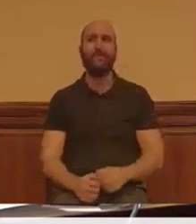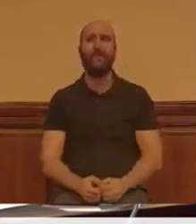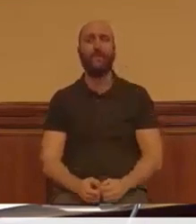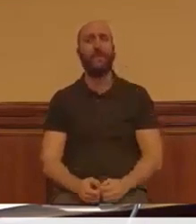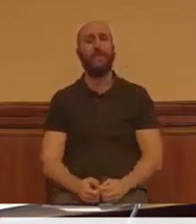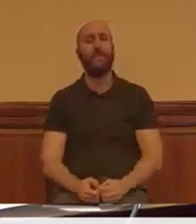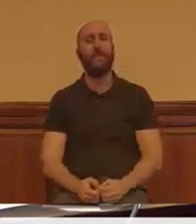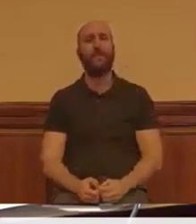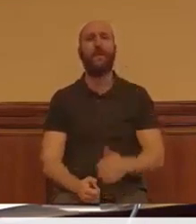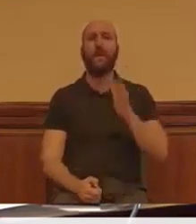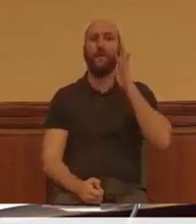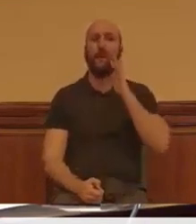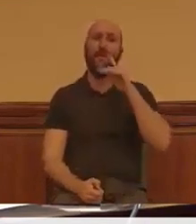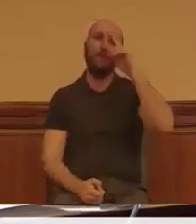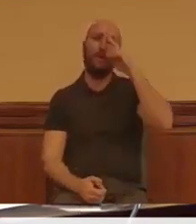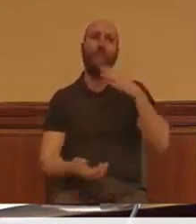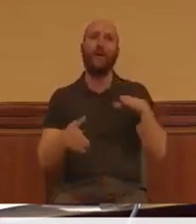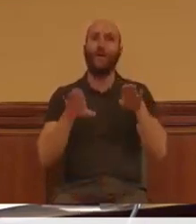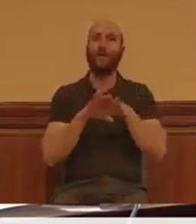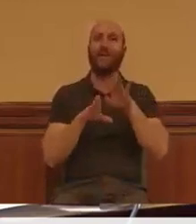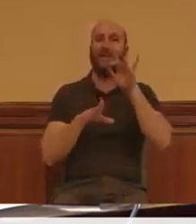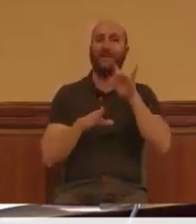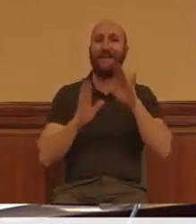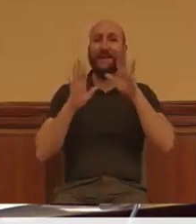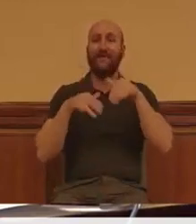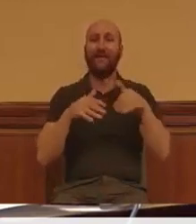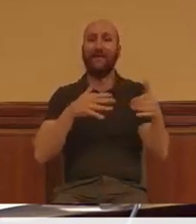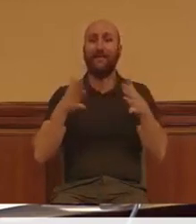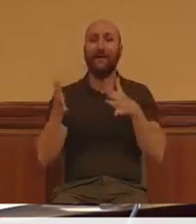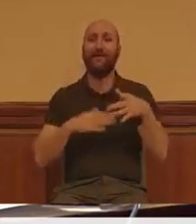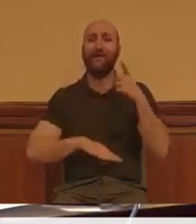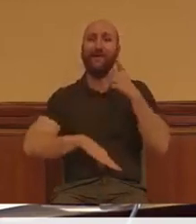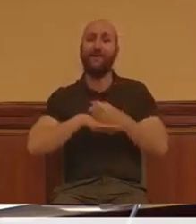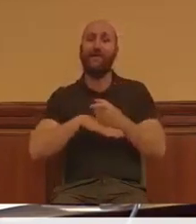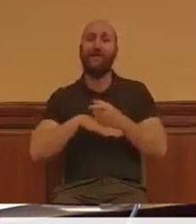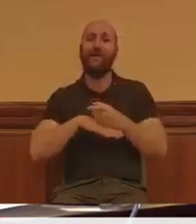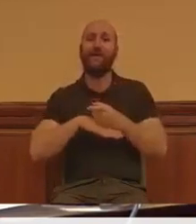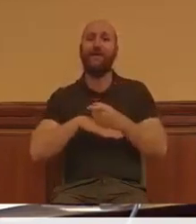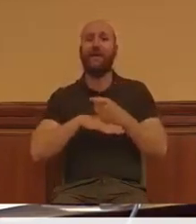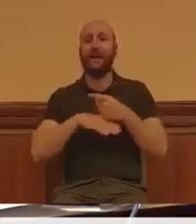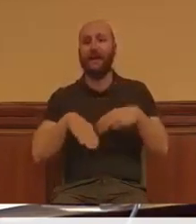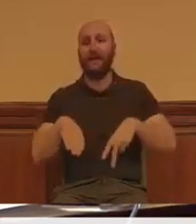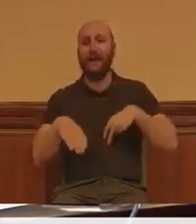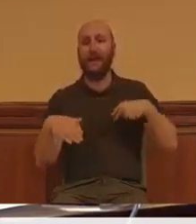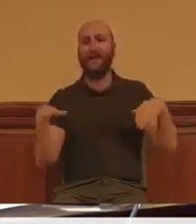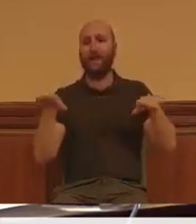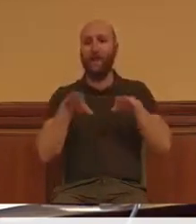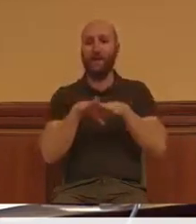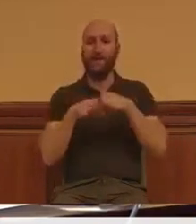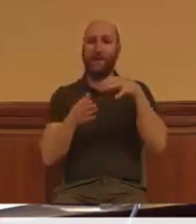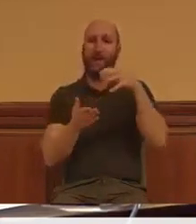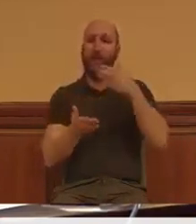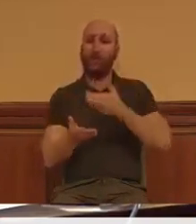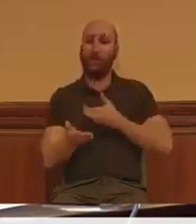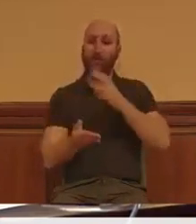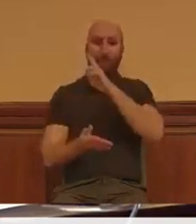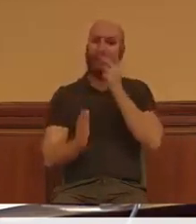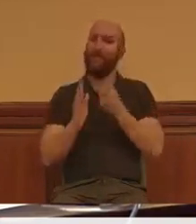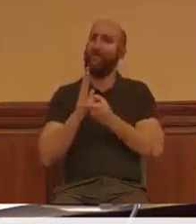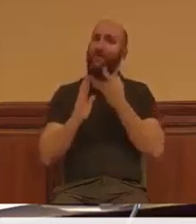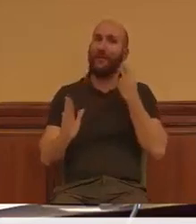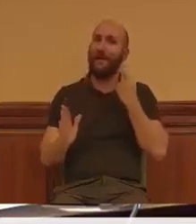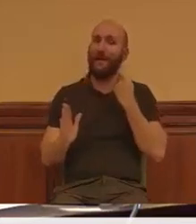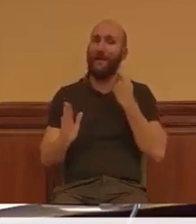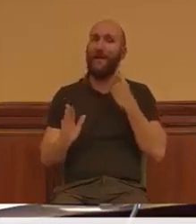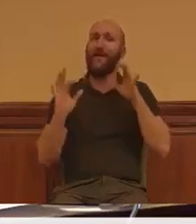igualdad que han eliminado de un plumazo la Dirección General de Igualdad del Ayuntamiento de Madrid para rematar la semana en